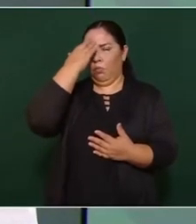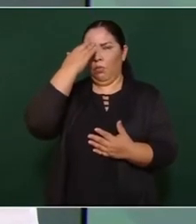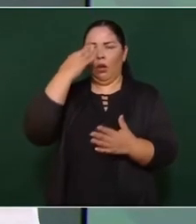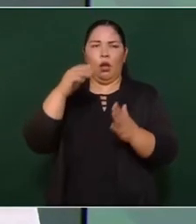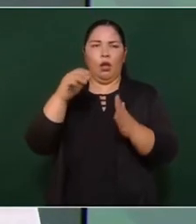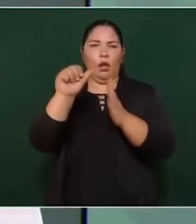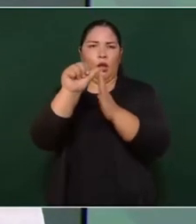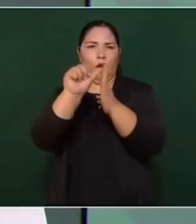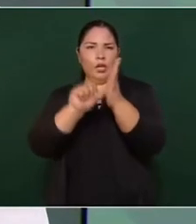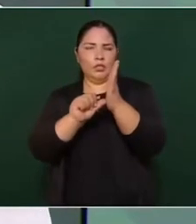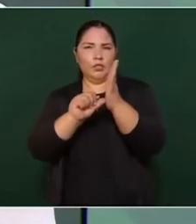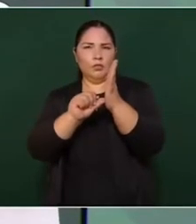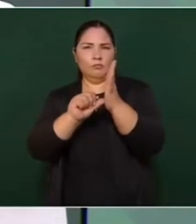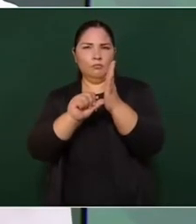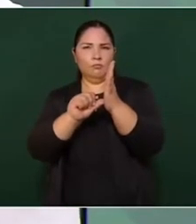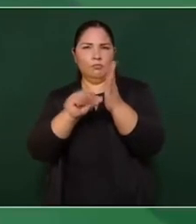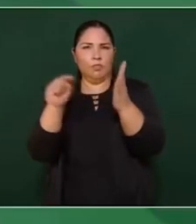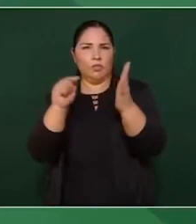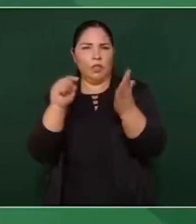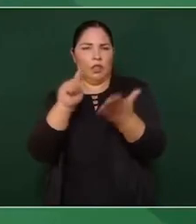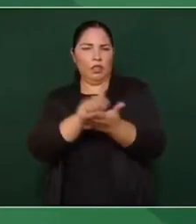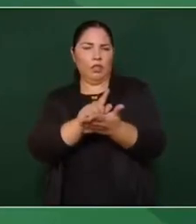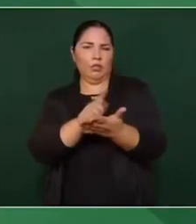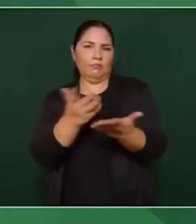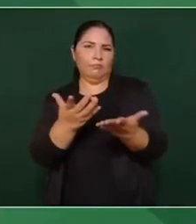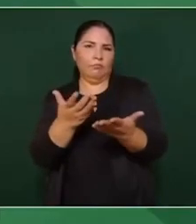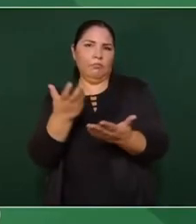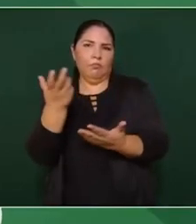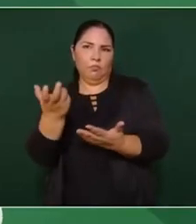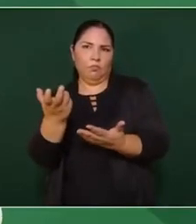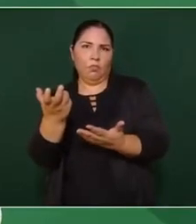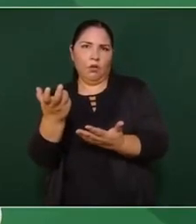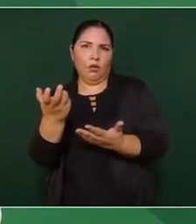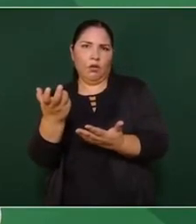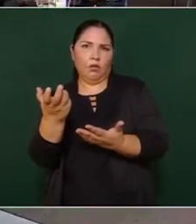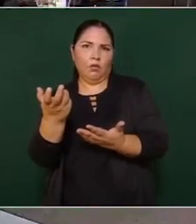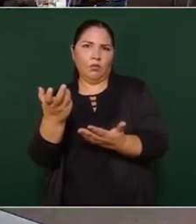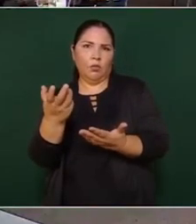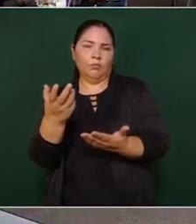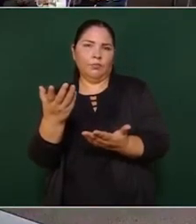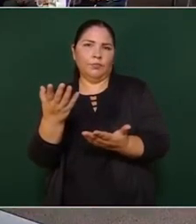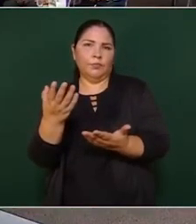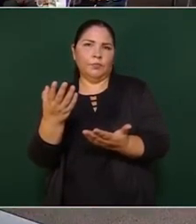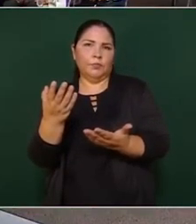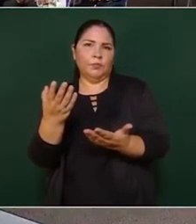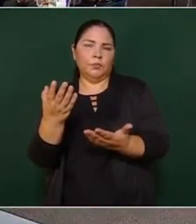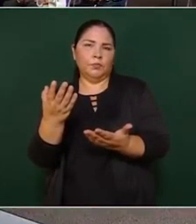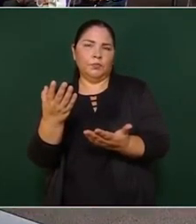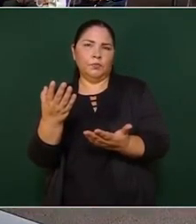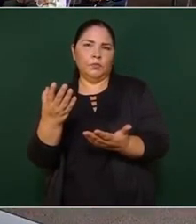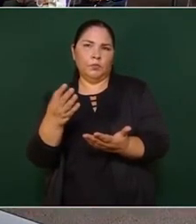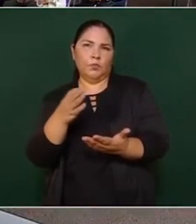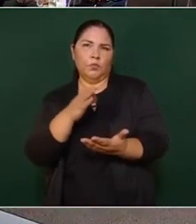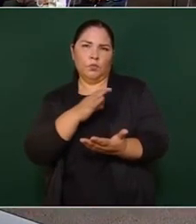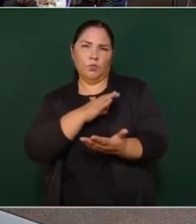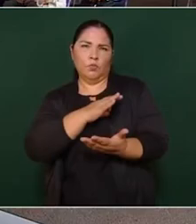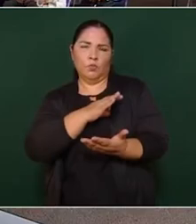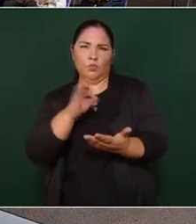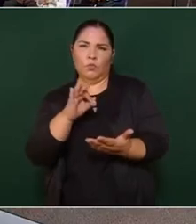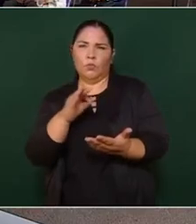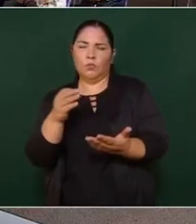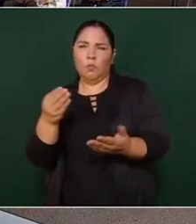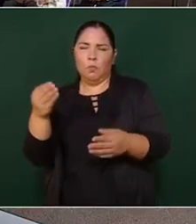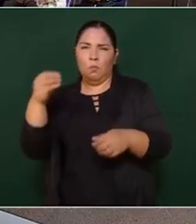artículo, por eso hasta convendría ponerlo.